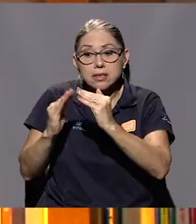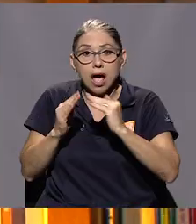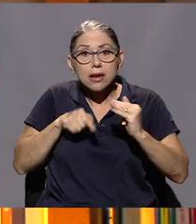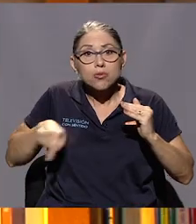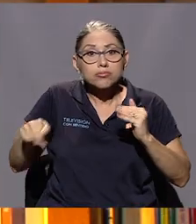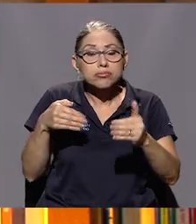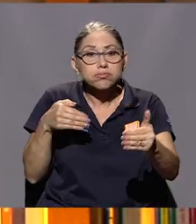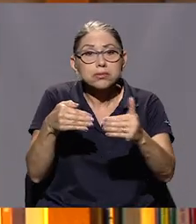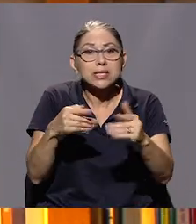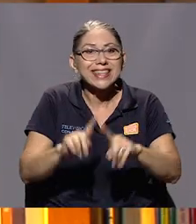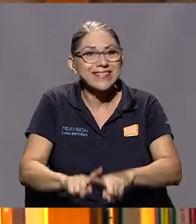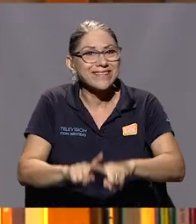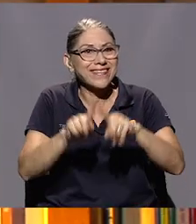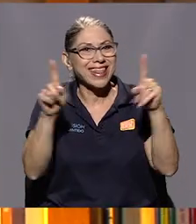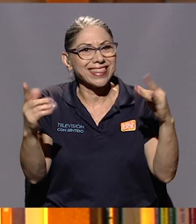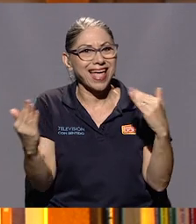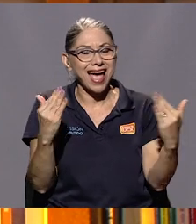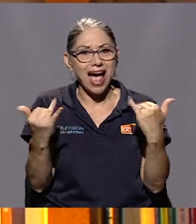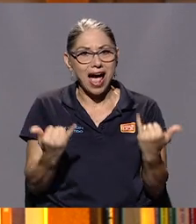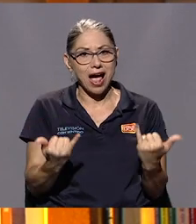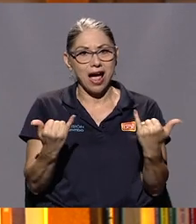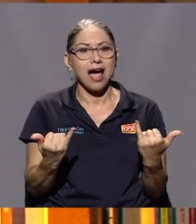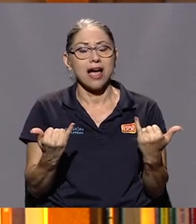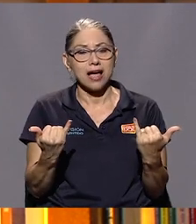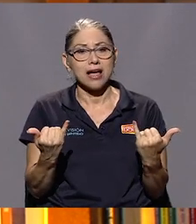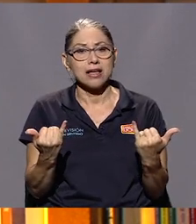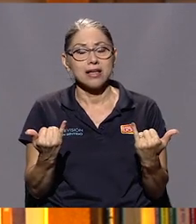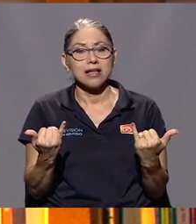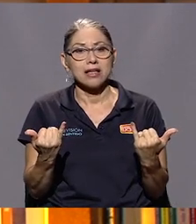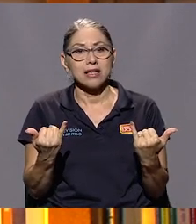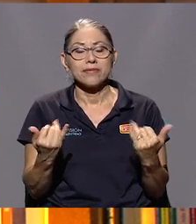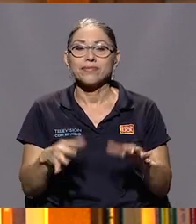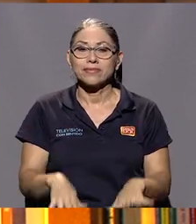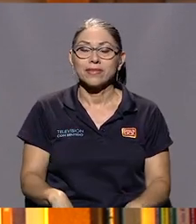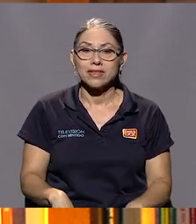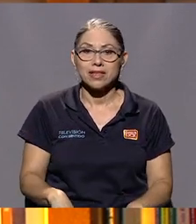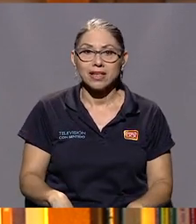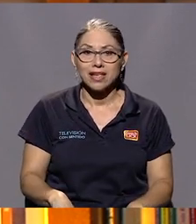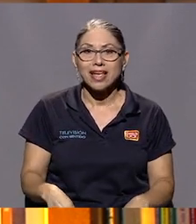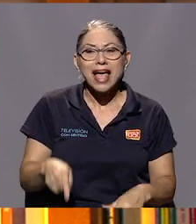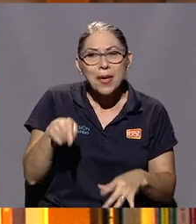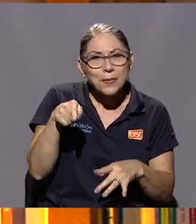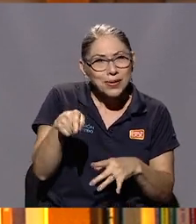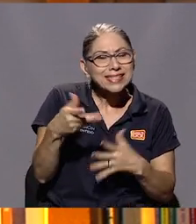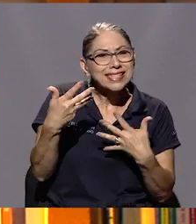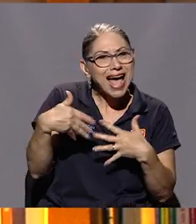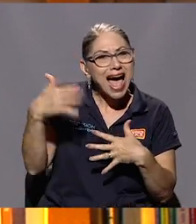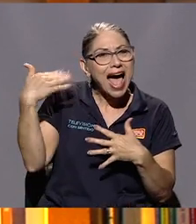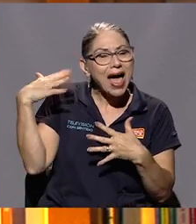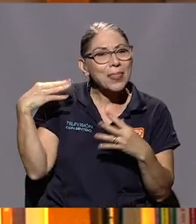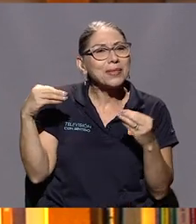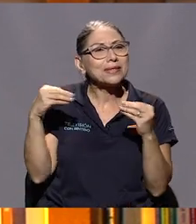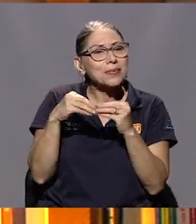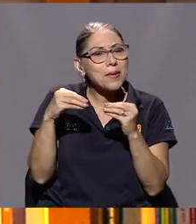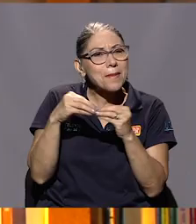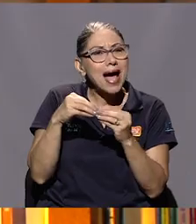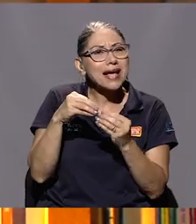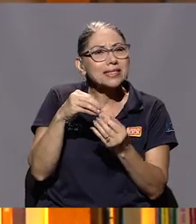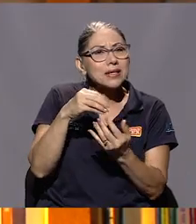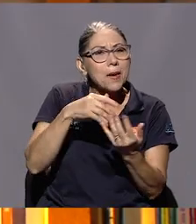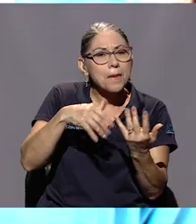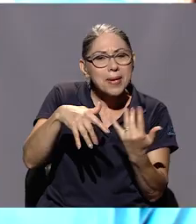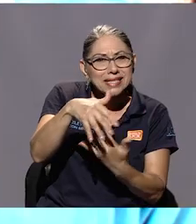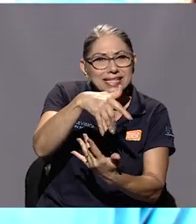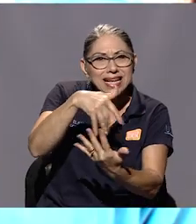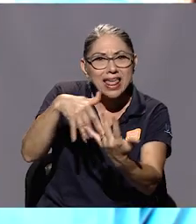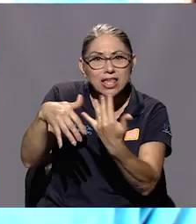era muy diferente a lo que tal vez podamos ver ahora. Costa Rica estaba más mezcladita, como han dicho,